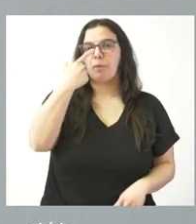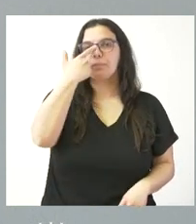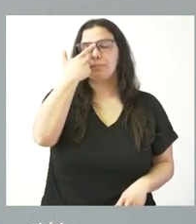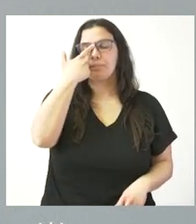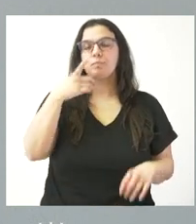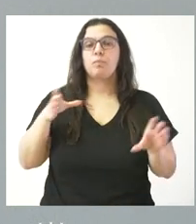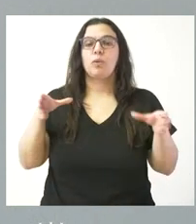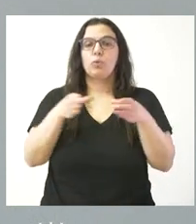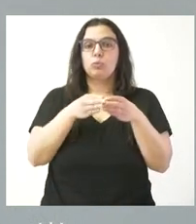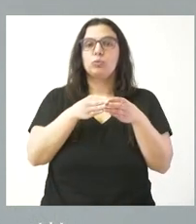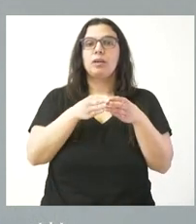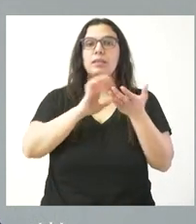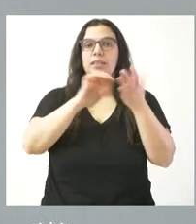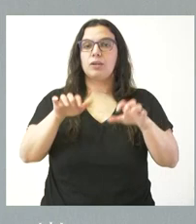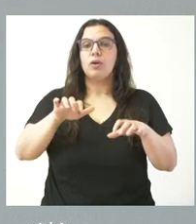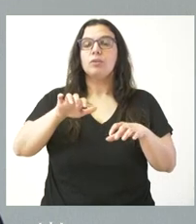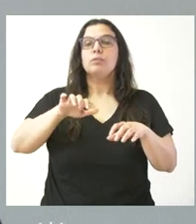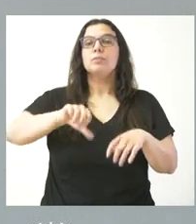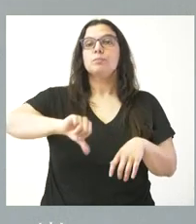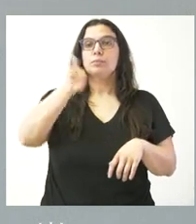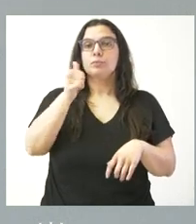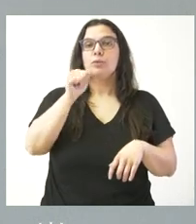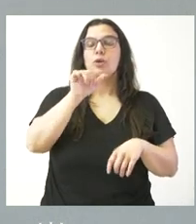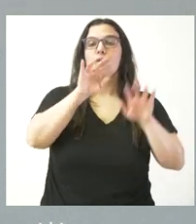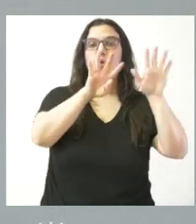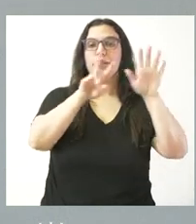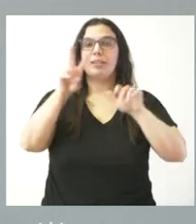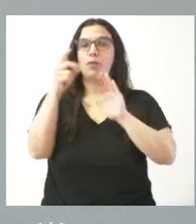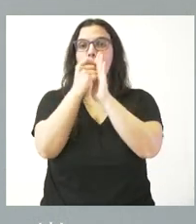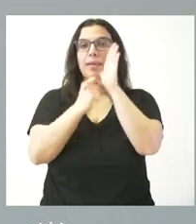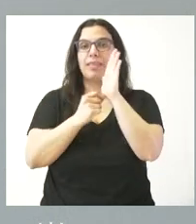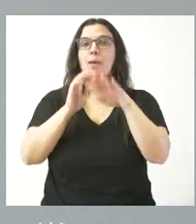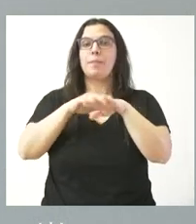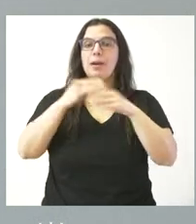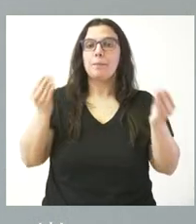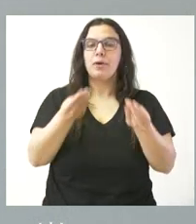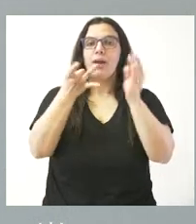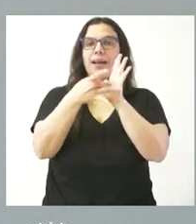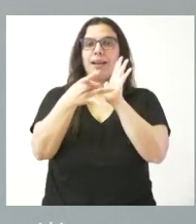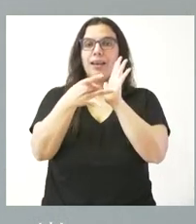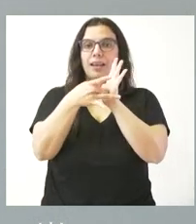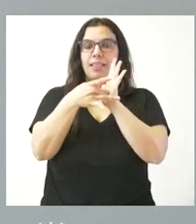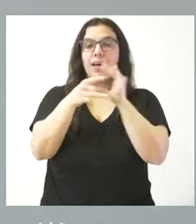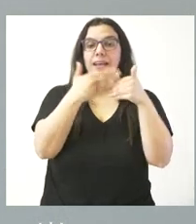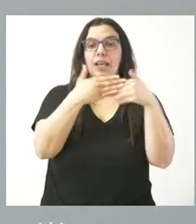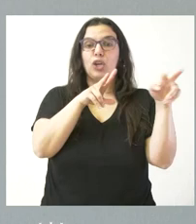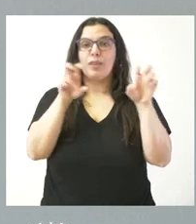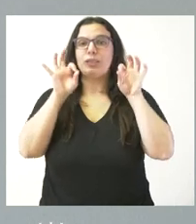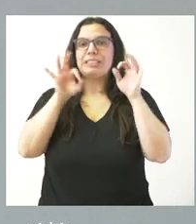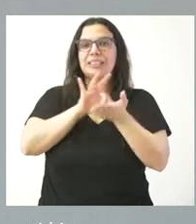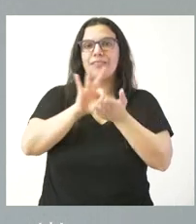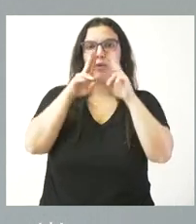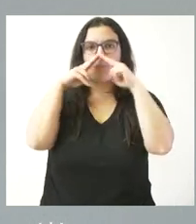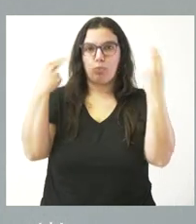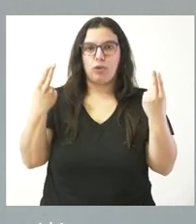la Junta ha aprobado 92 medidas de mejora de la calidad e innovación de los servicios públicos